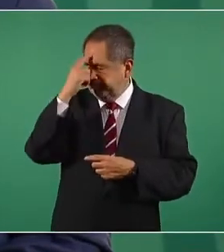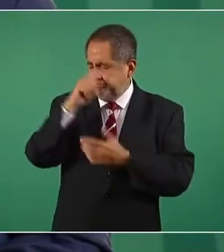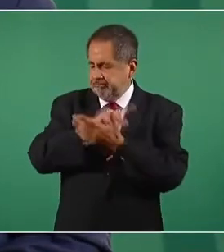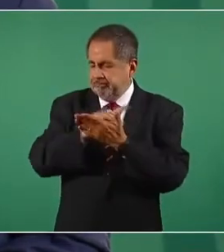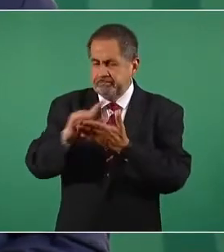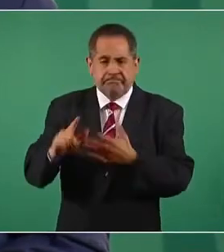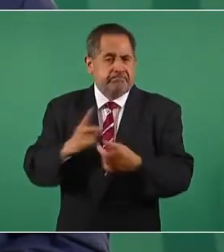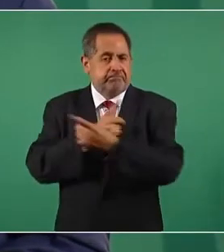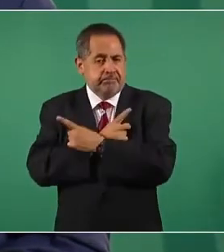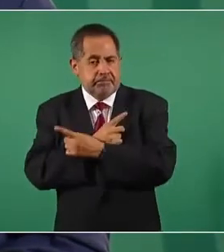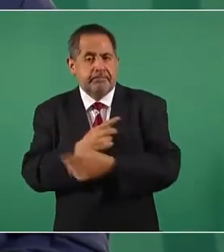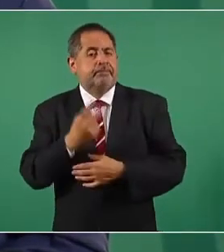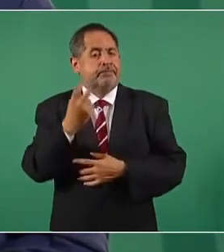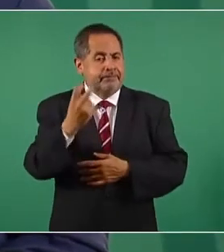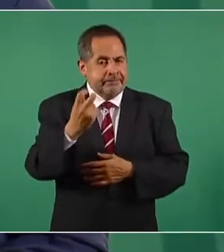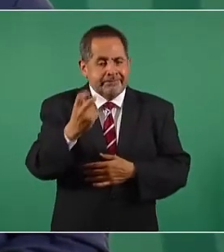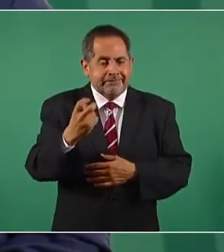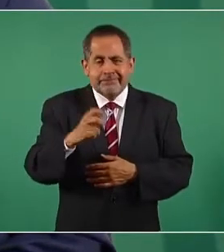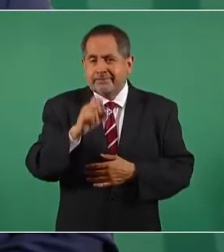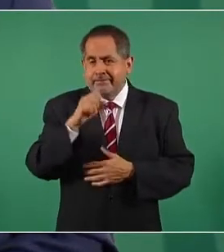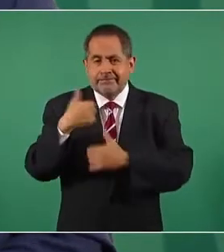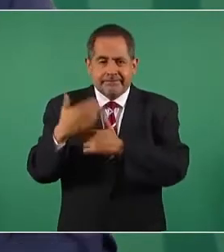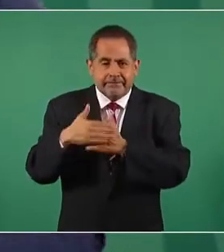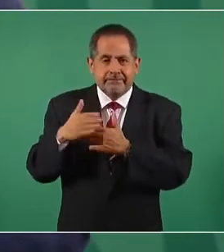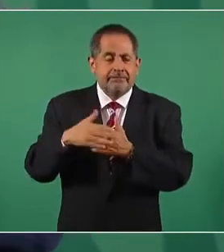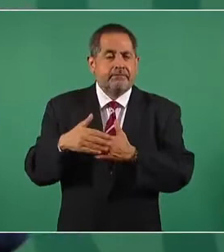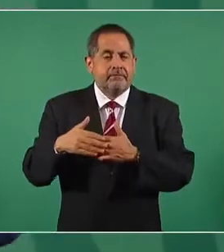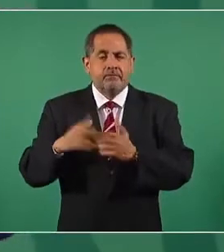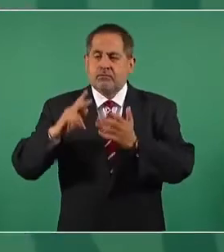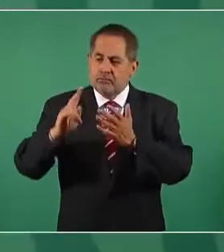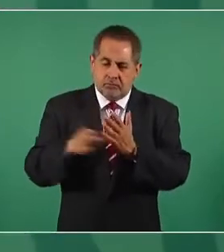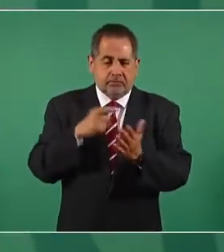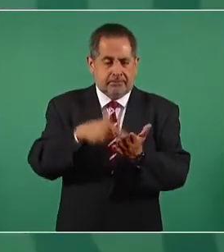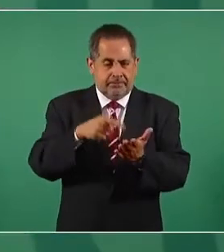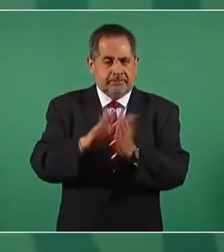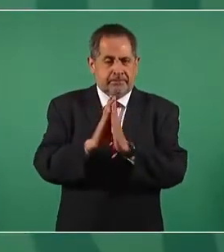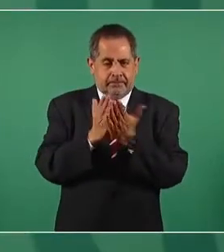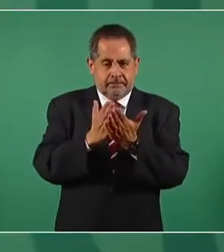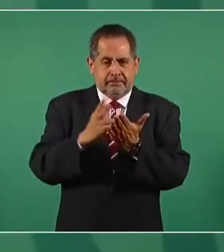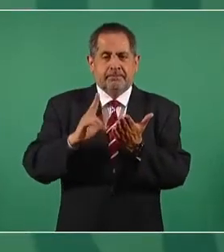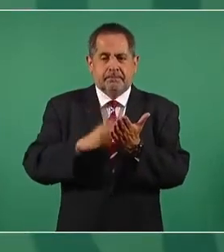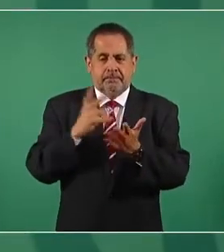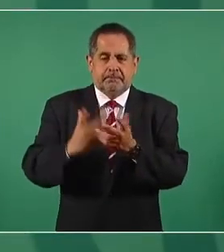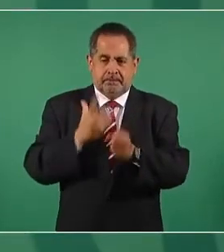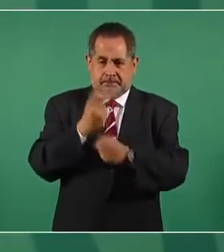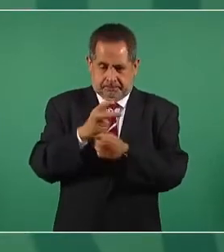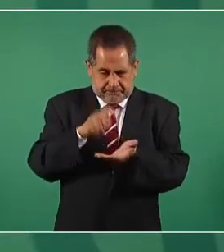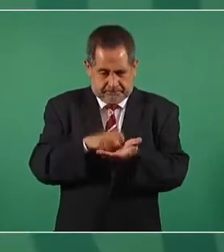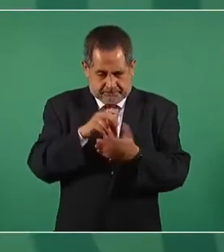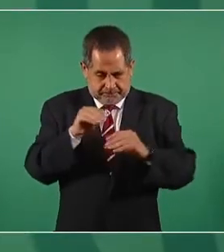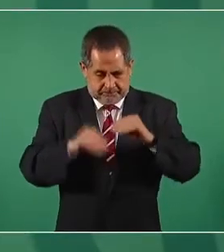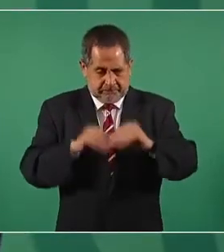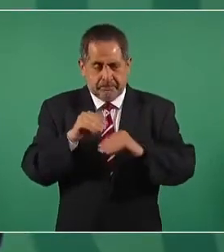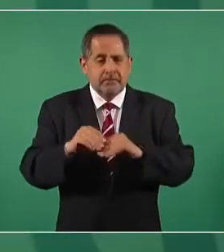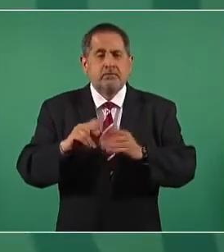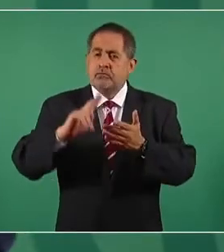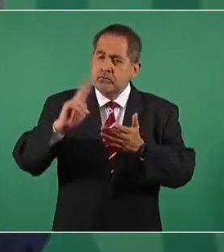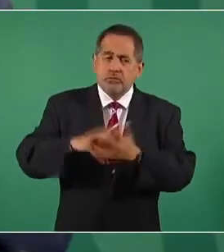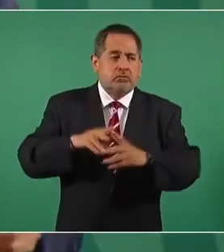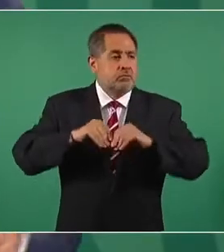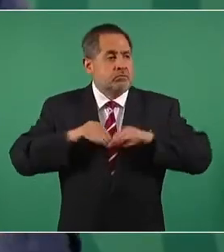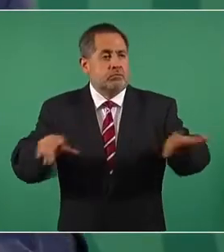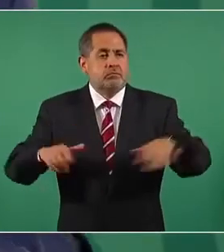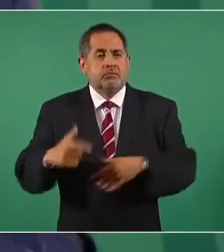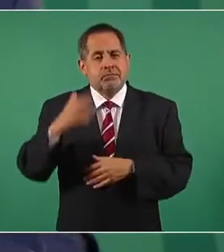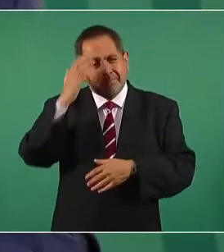por eso se va a seguir reeditando la guía ética para la